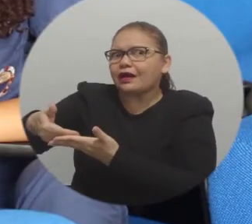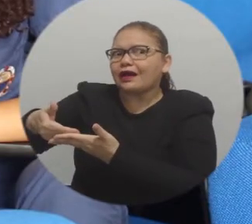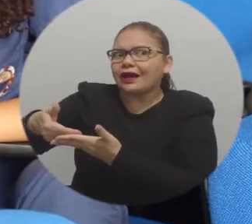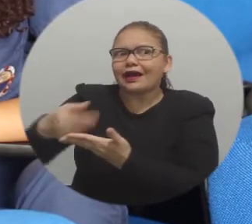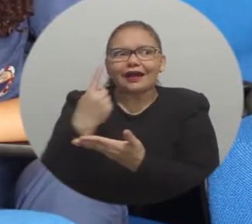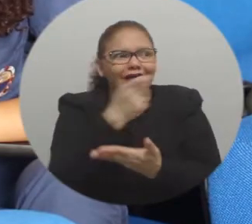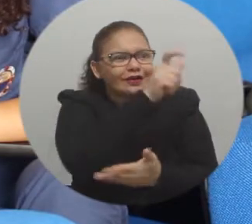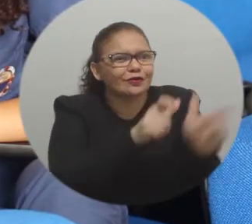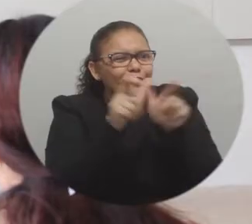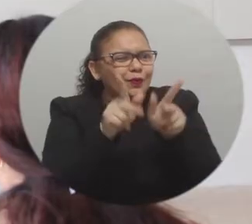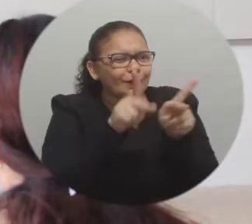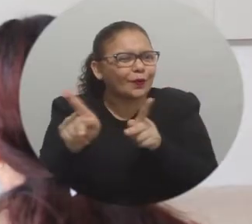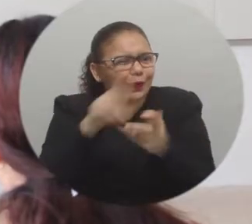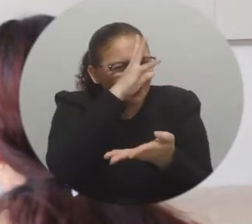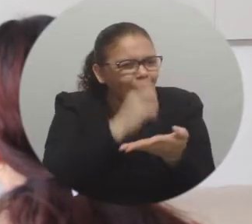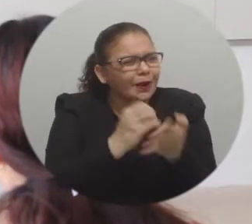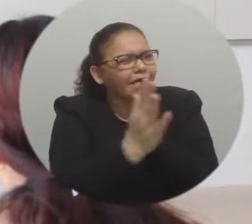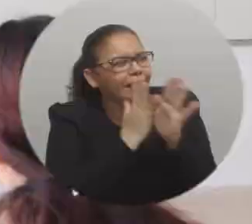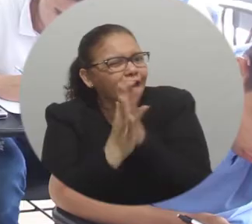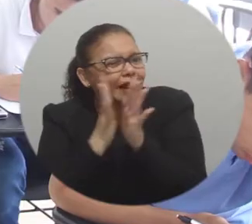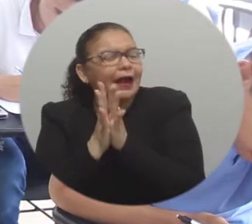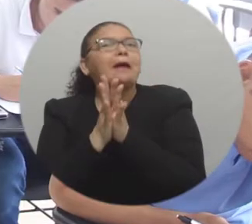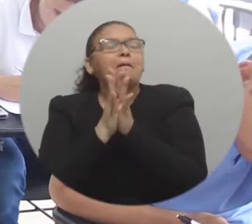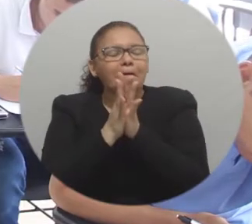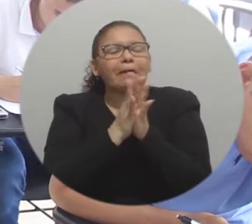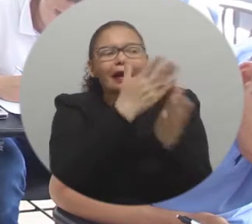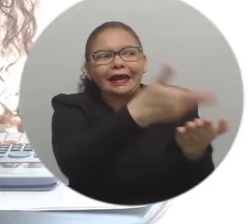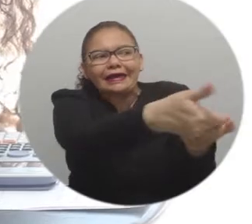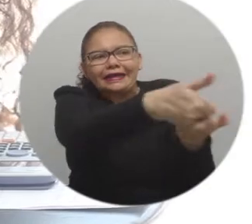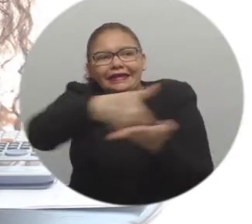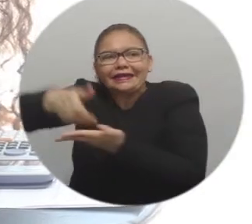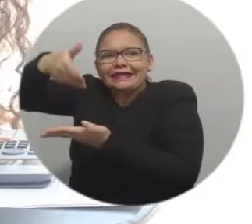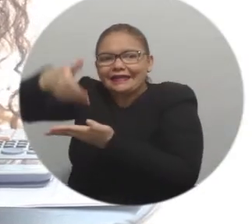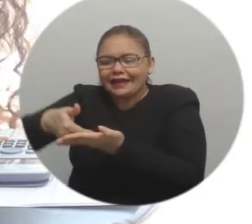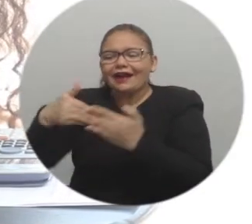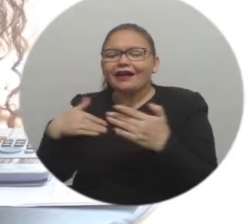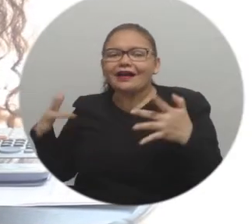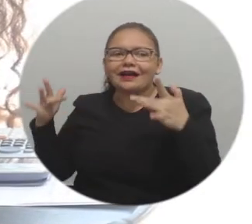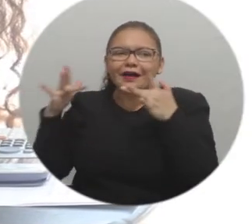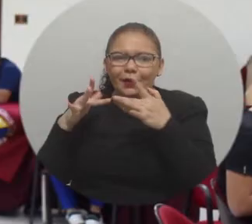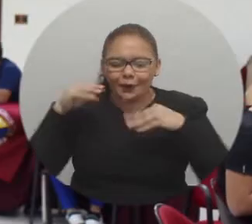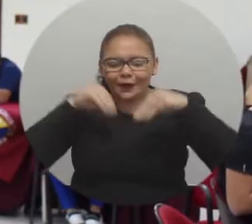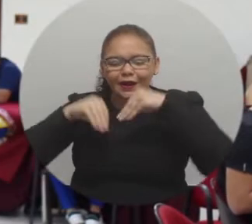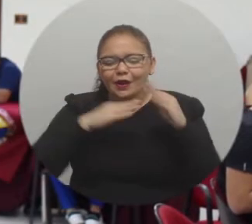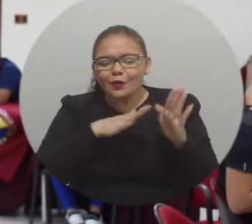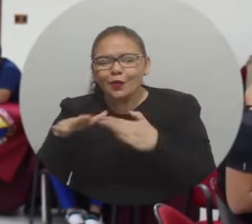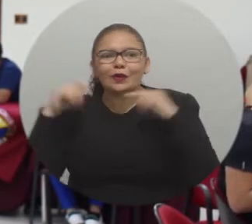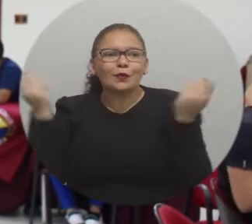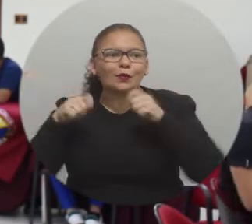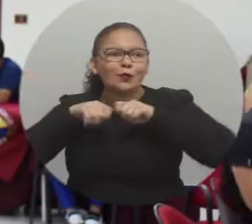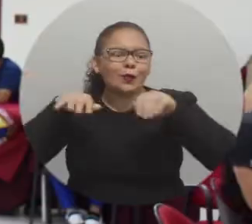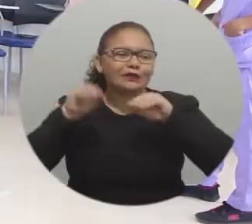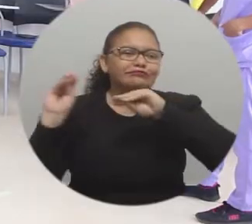saber qué opinan los estudiantes, cuáles son sus percepciones. Y la idea es utilizar esto como un insumo para el diseño de la